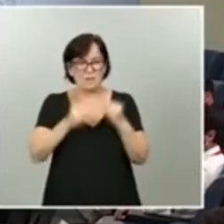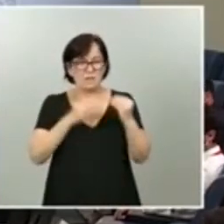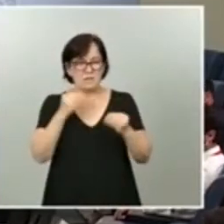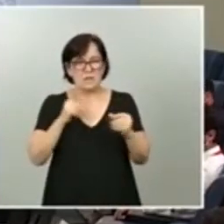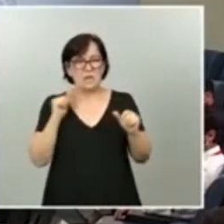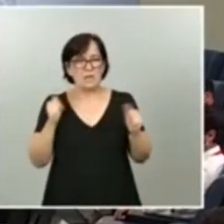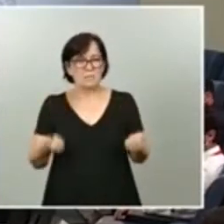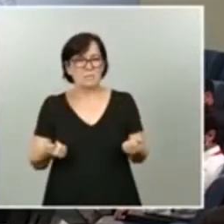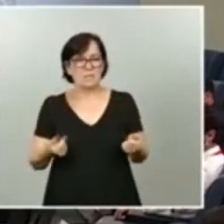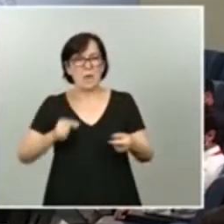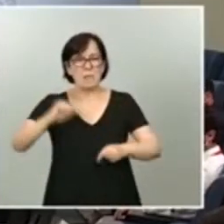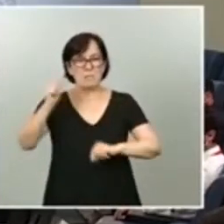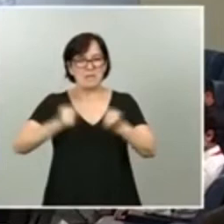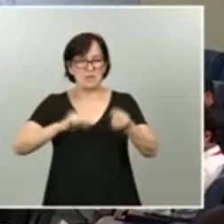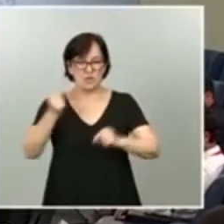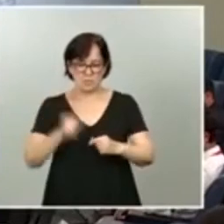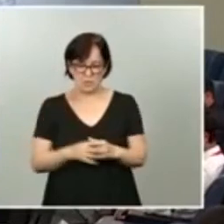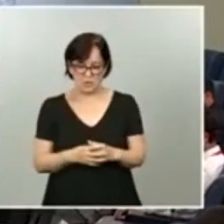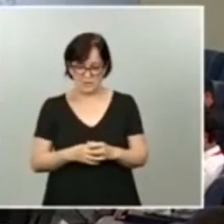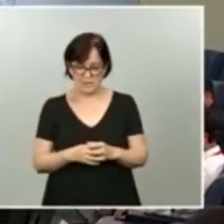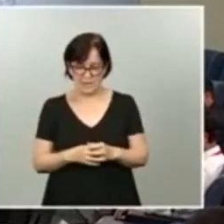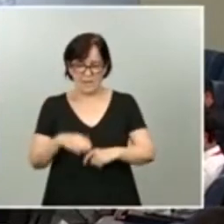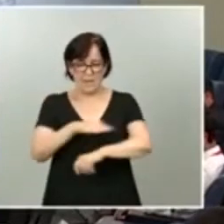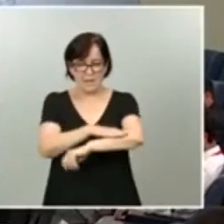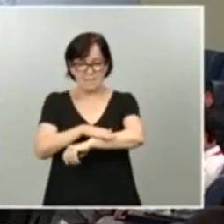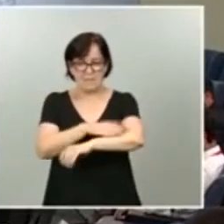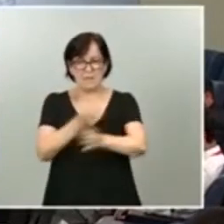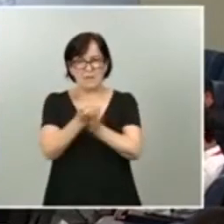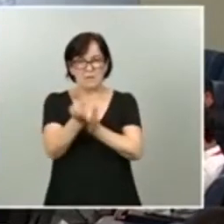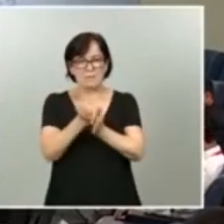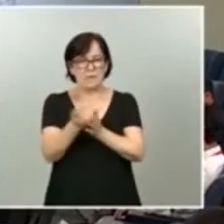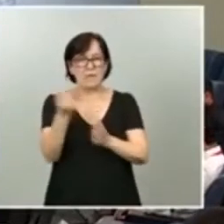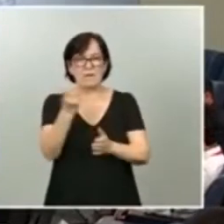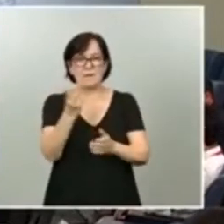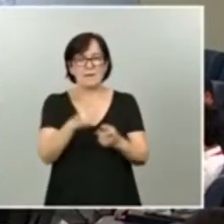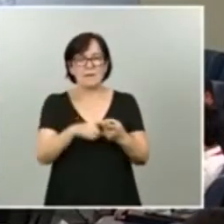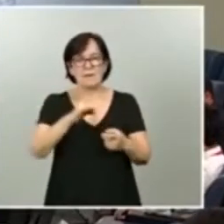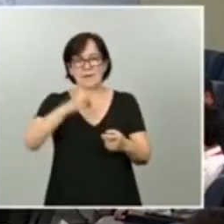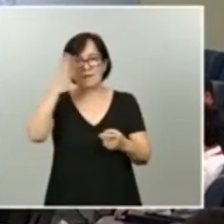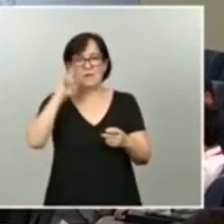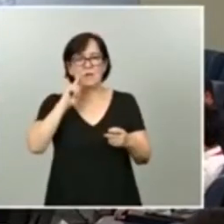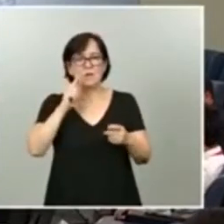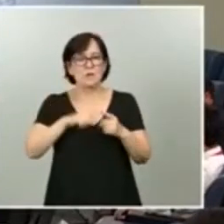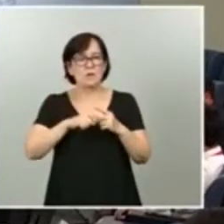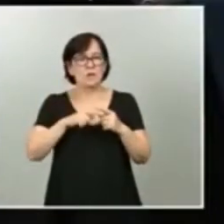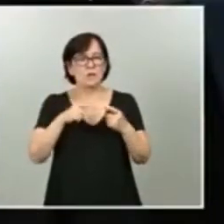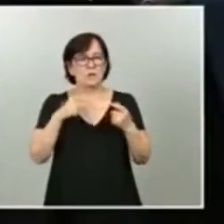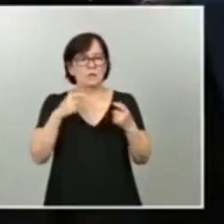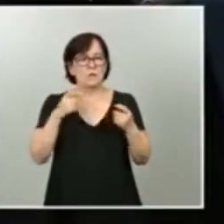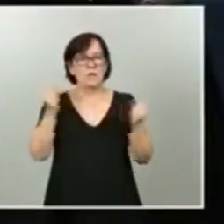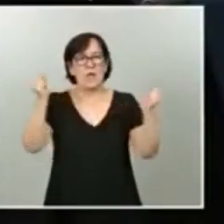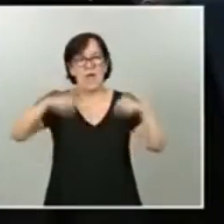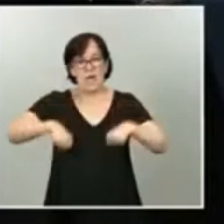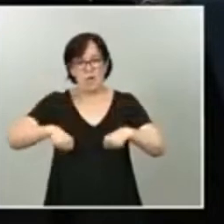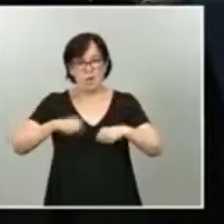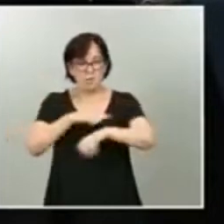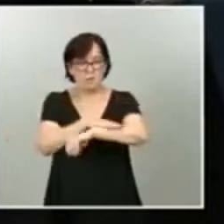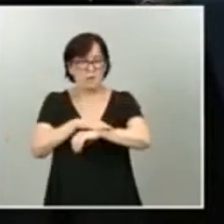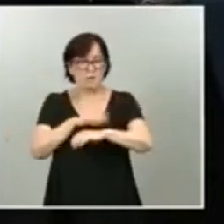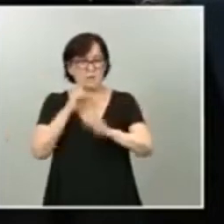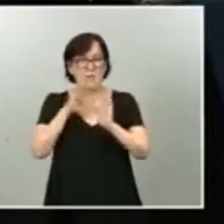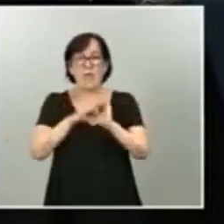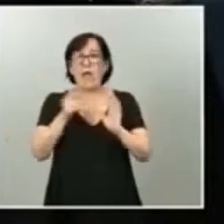presupuestos. La ministra portavoz nos ha hablado varias veces de la idea de modular el acuerdo de gobierno, aprovechando que está usted hoy aquí.